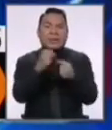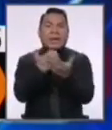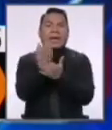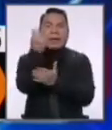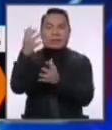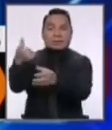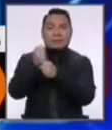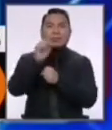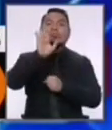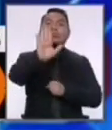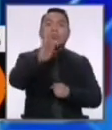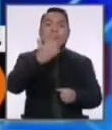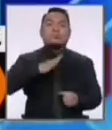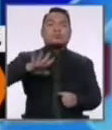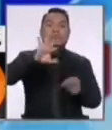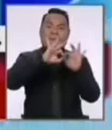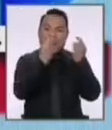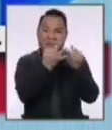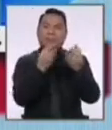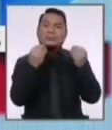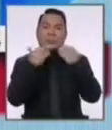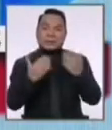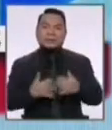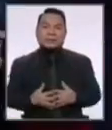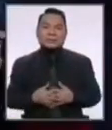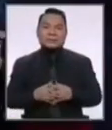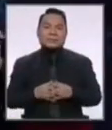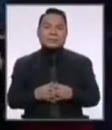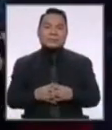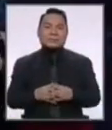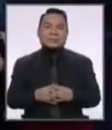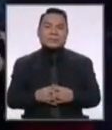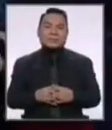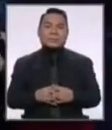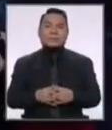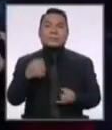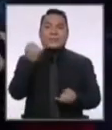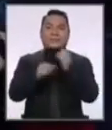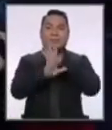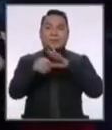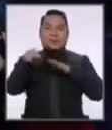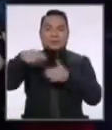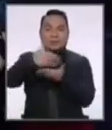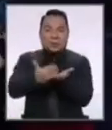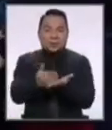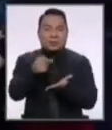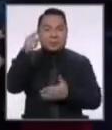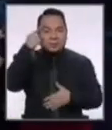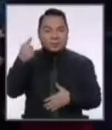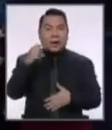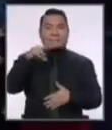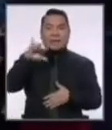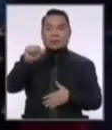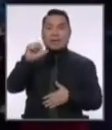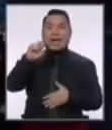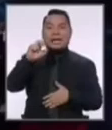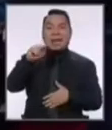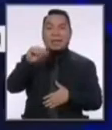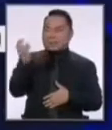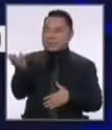economía tuya y de tu familia. Muchas gracias. Gracias. 30 segundos finales en este bloco y candidato Marco Arana.